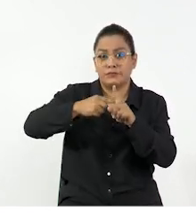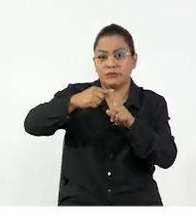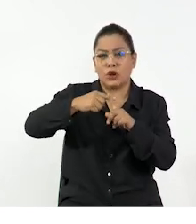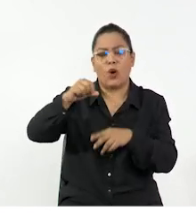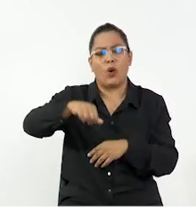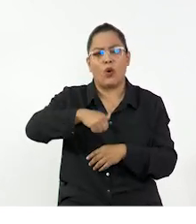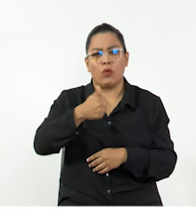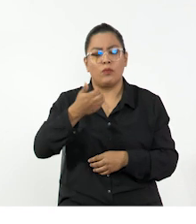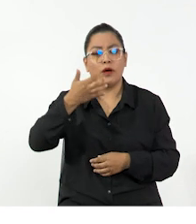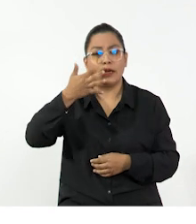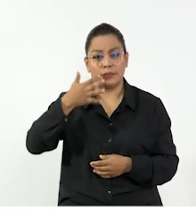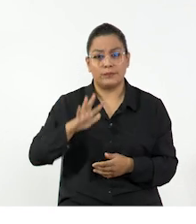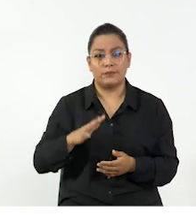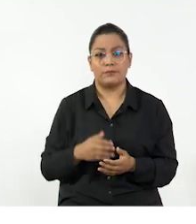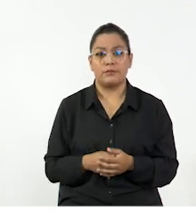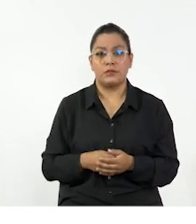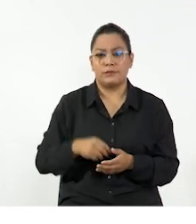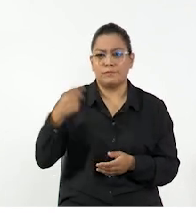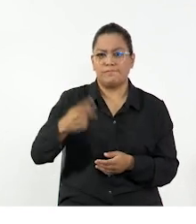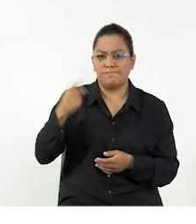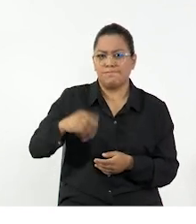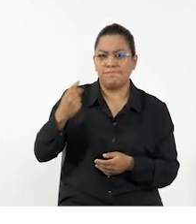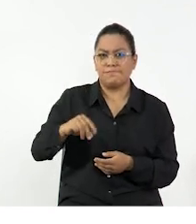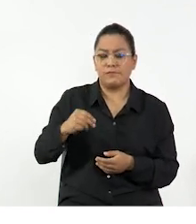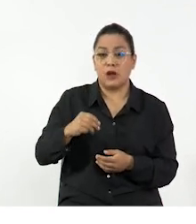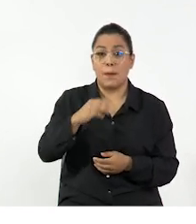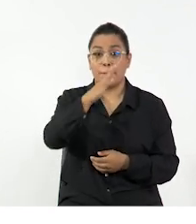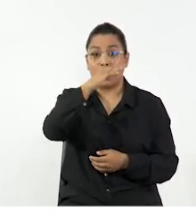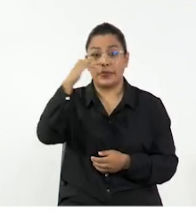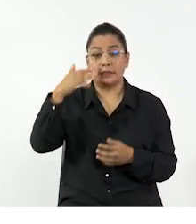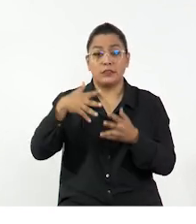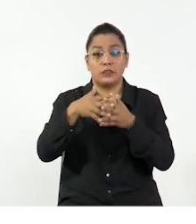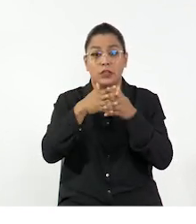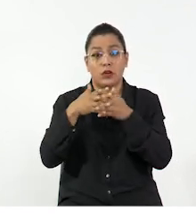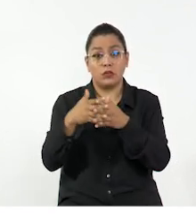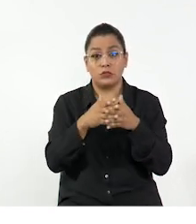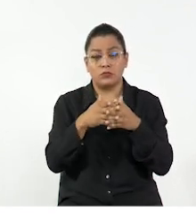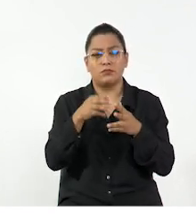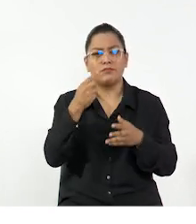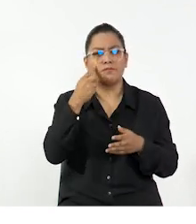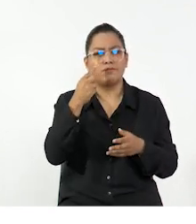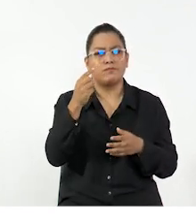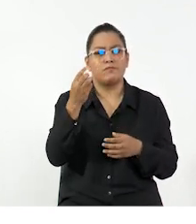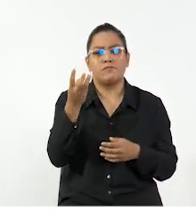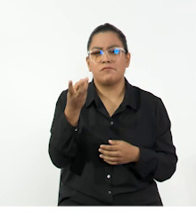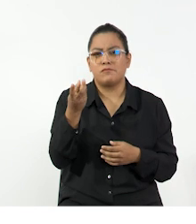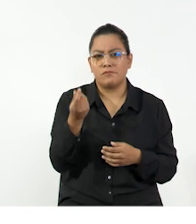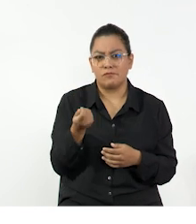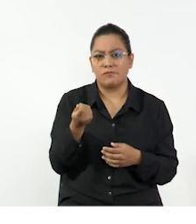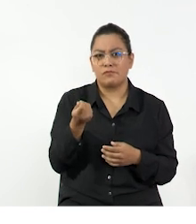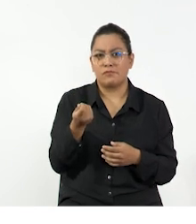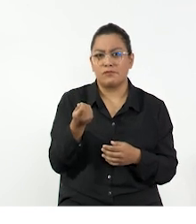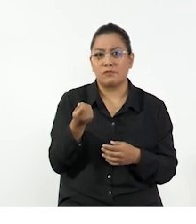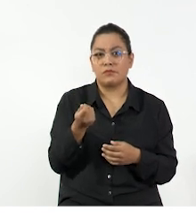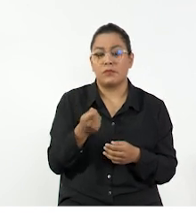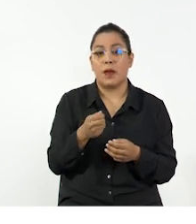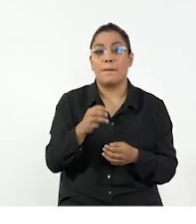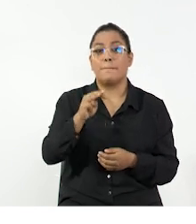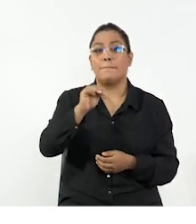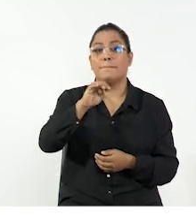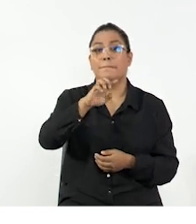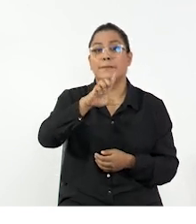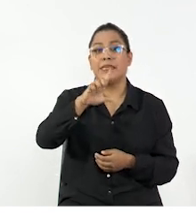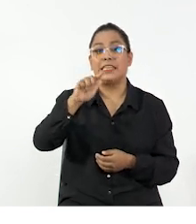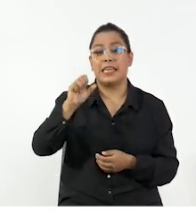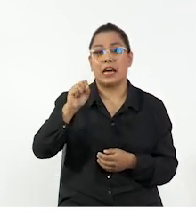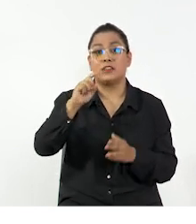para medir la temperatura, entre otros. Por ejemplo, la velocidad, en países como Estados Unidos, encontramos los límites de